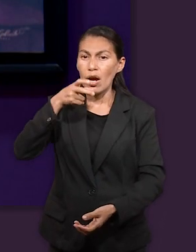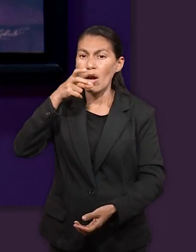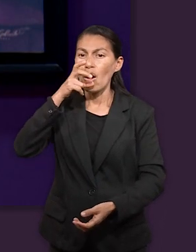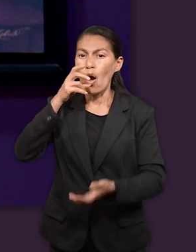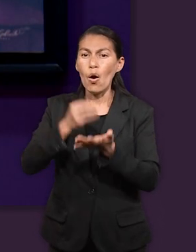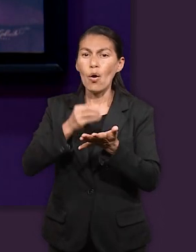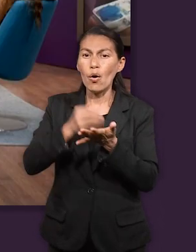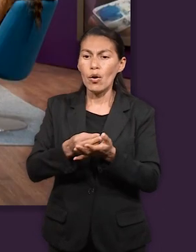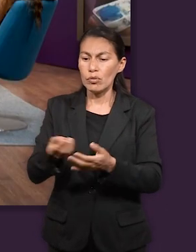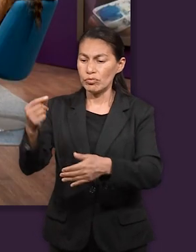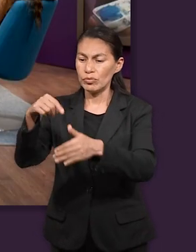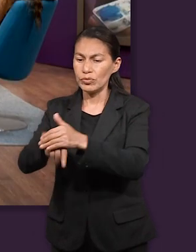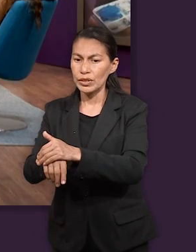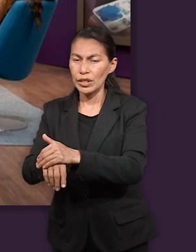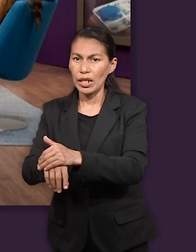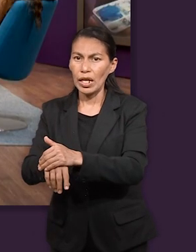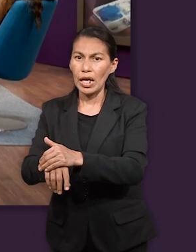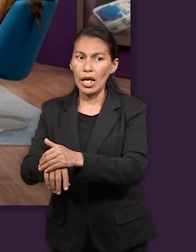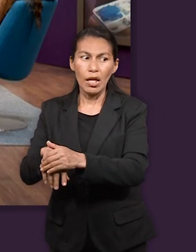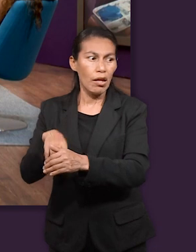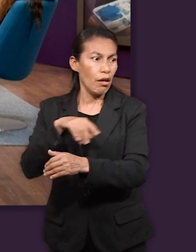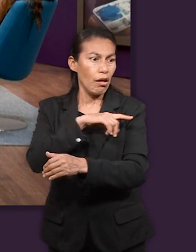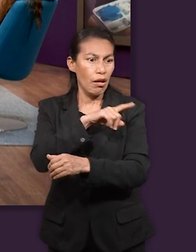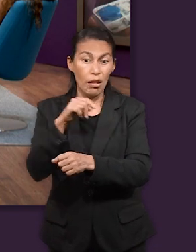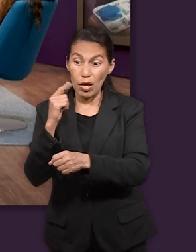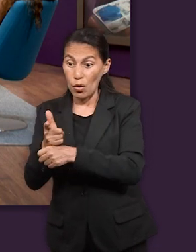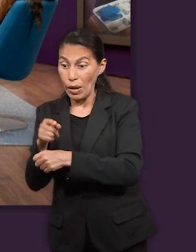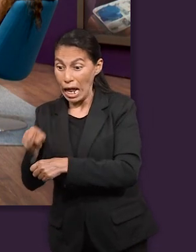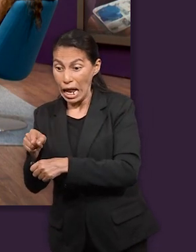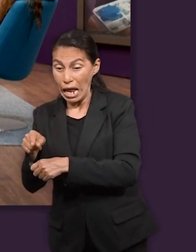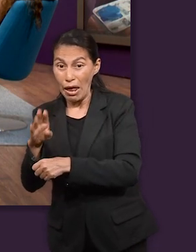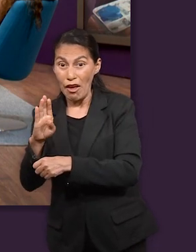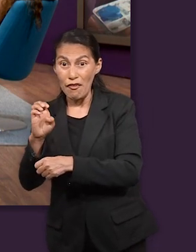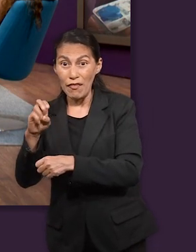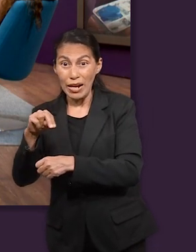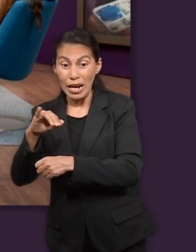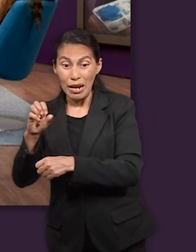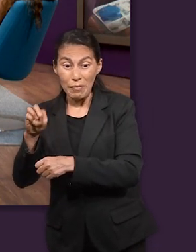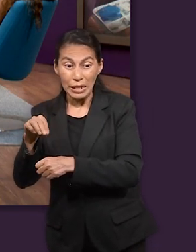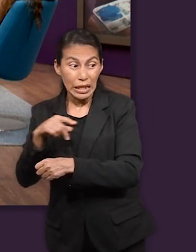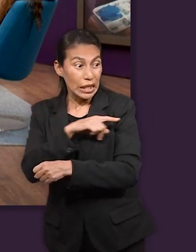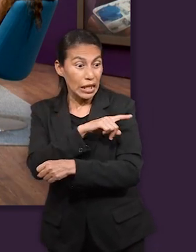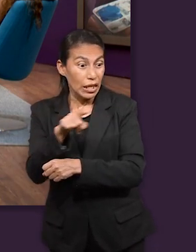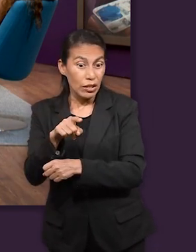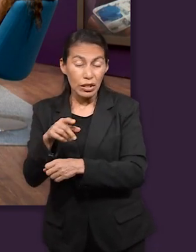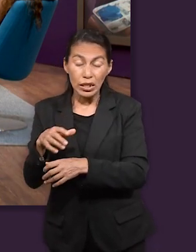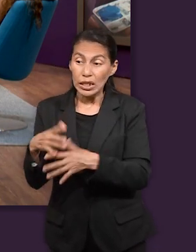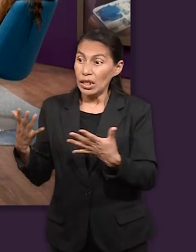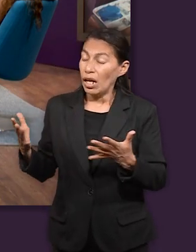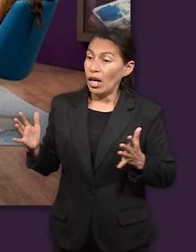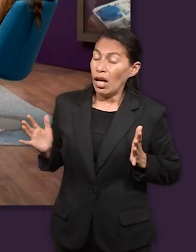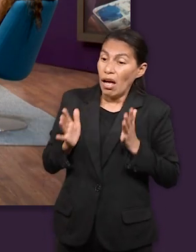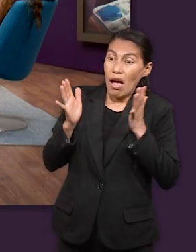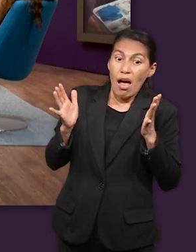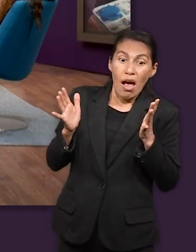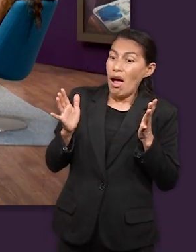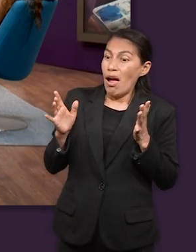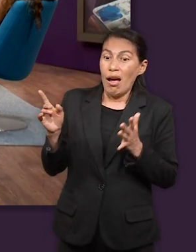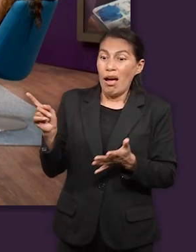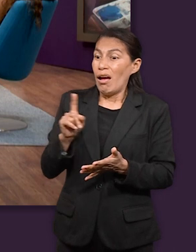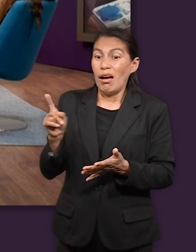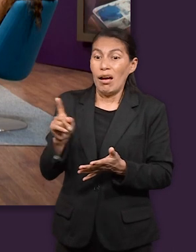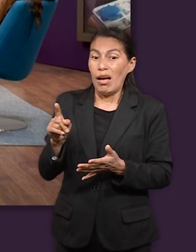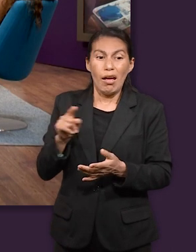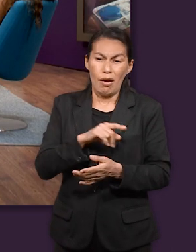pues ellos abogan por su hermano quizás por esta experiencia que ya habían tenido